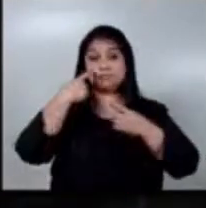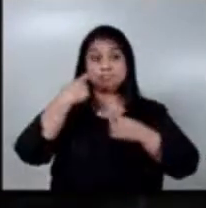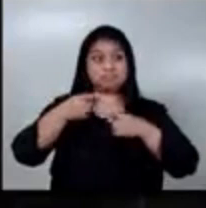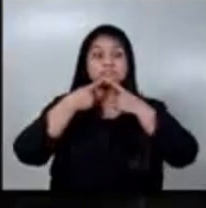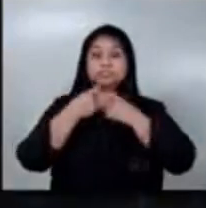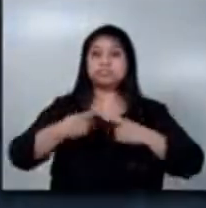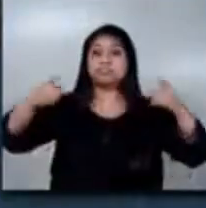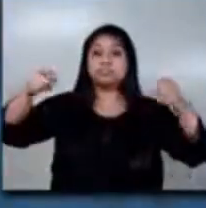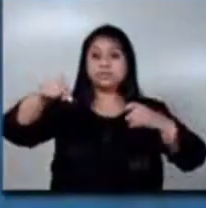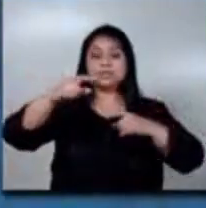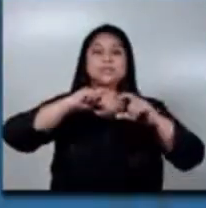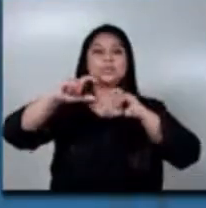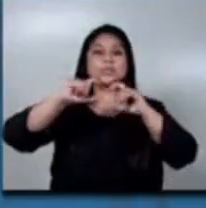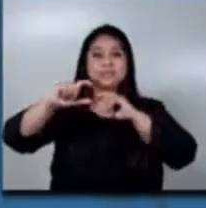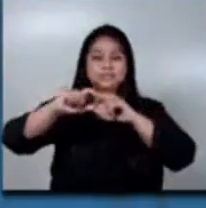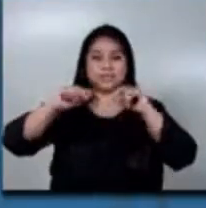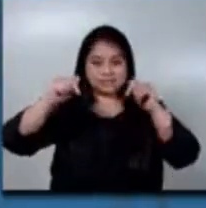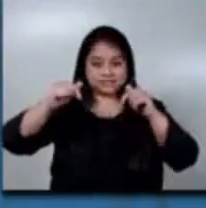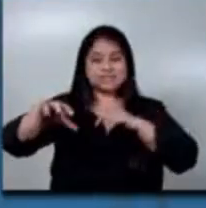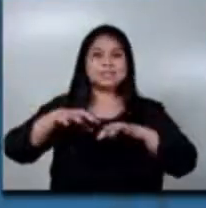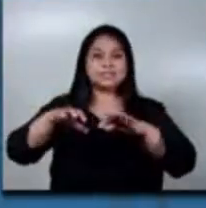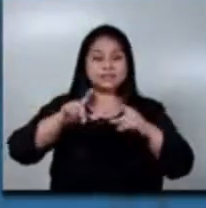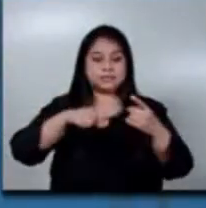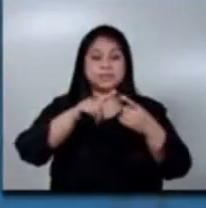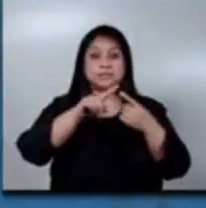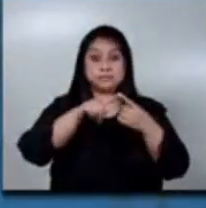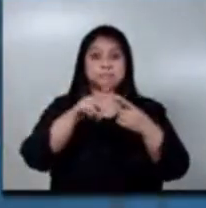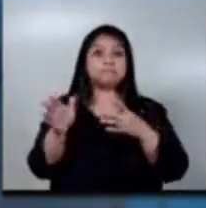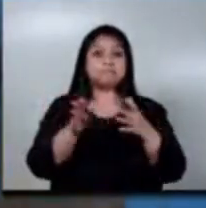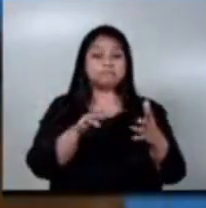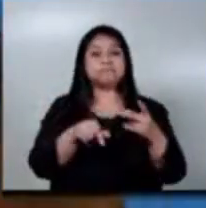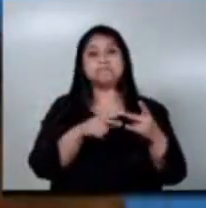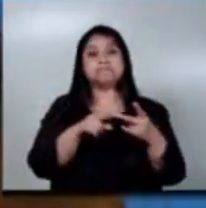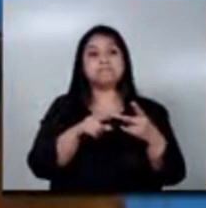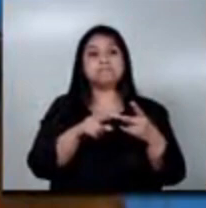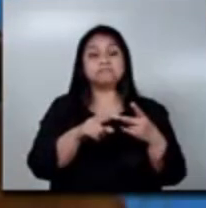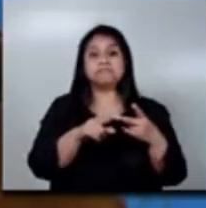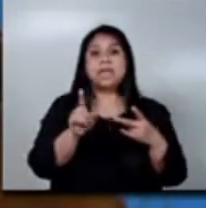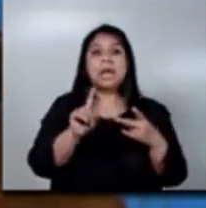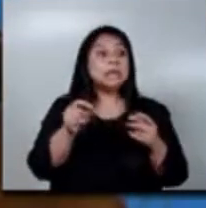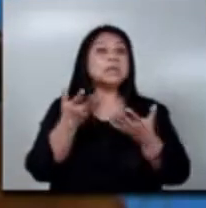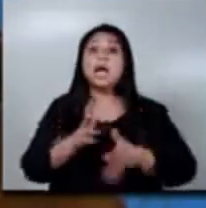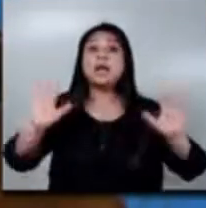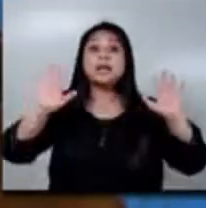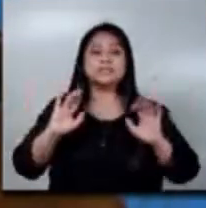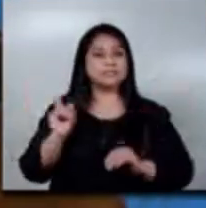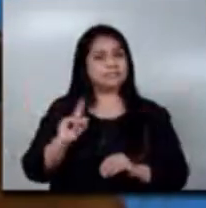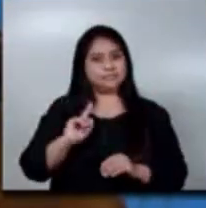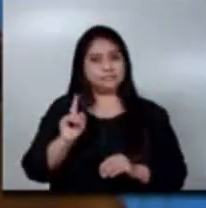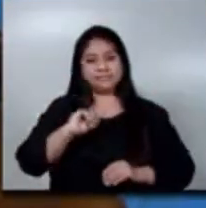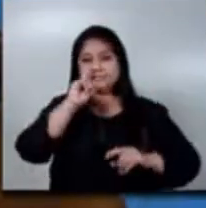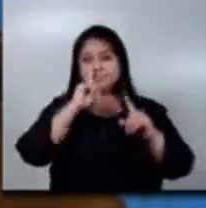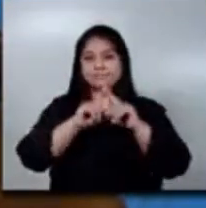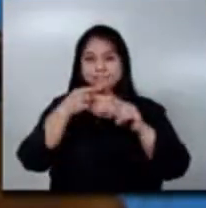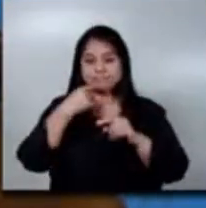población a través de los medios de prensa. Una. Y eso no, pues, no es todo, ¿verdad? Sino que también a lo